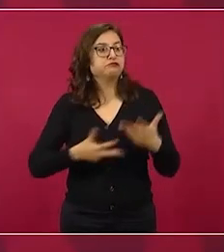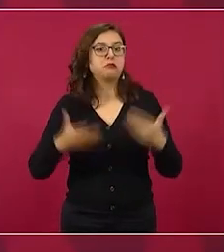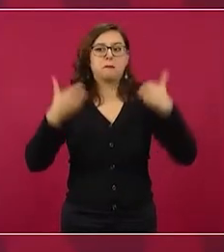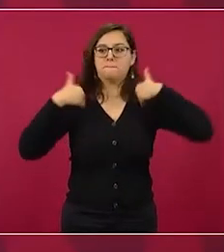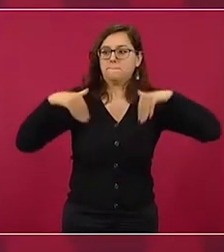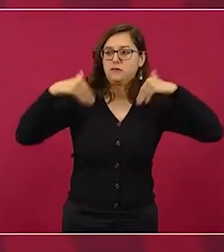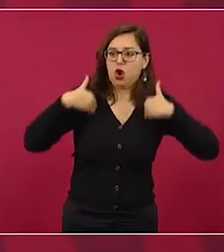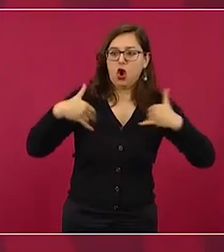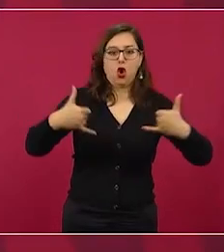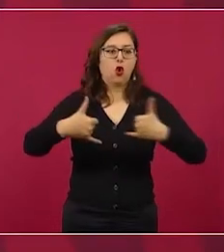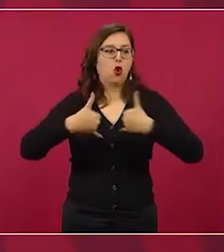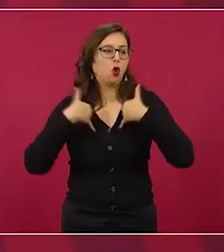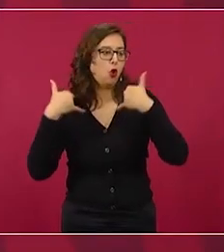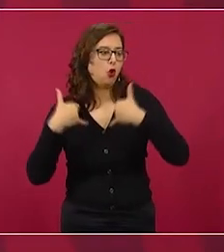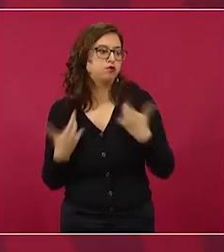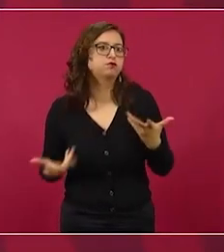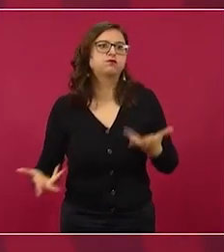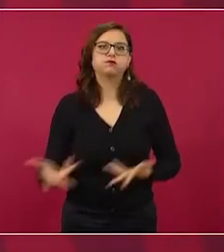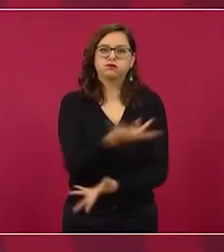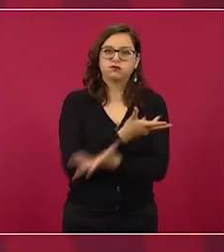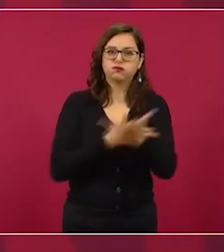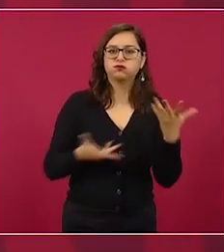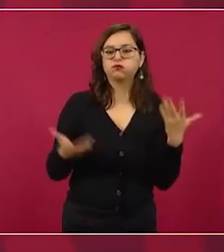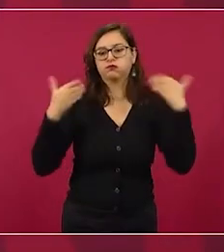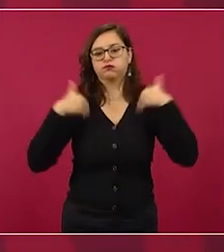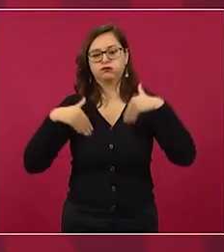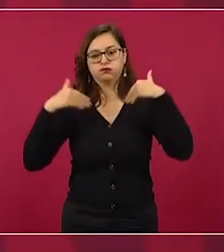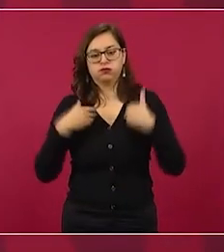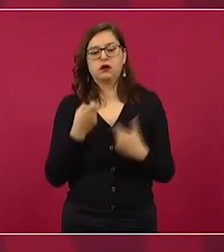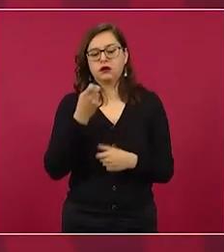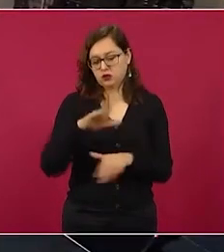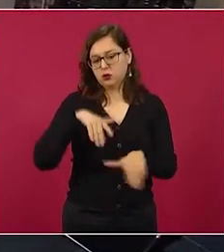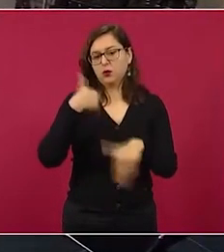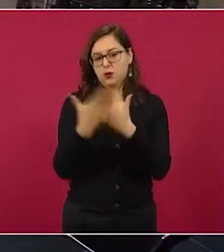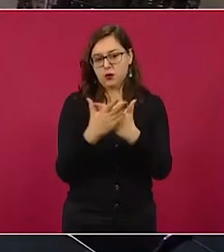de los jóvenes, todo esto que se informe.